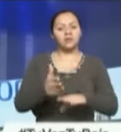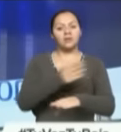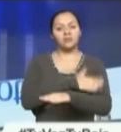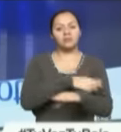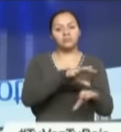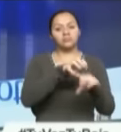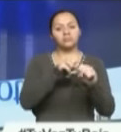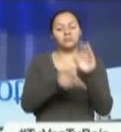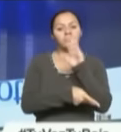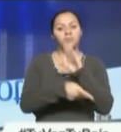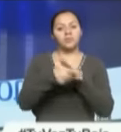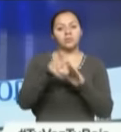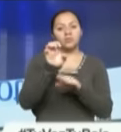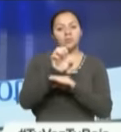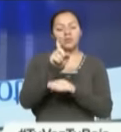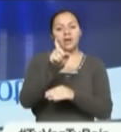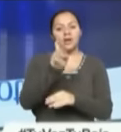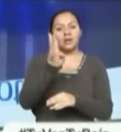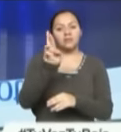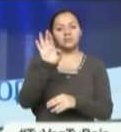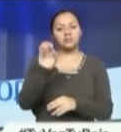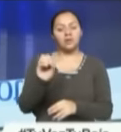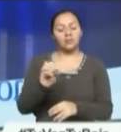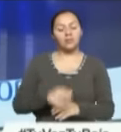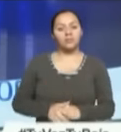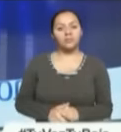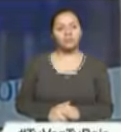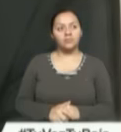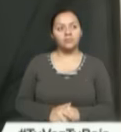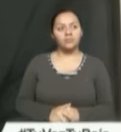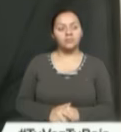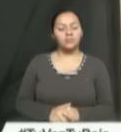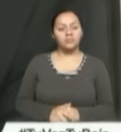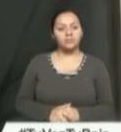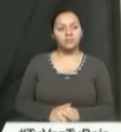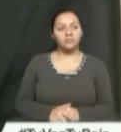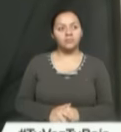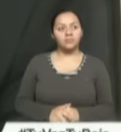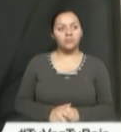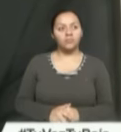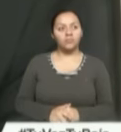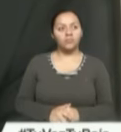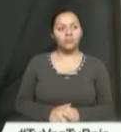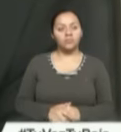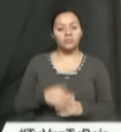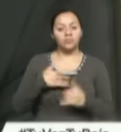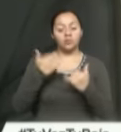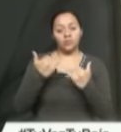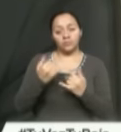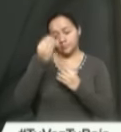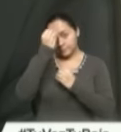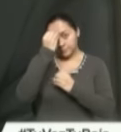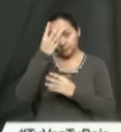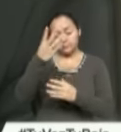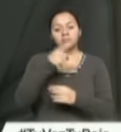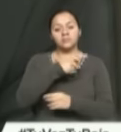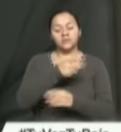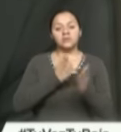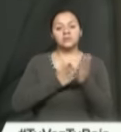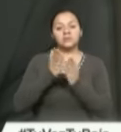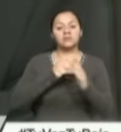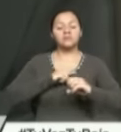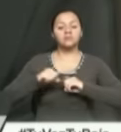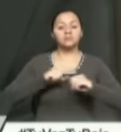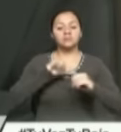incautados al exfuncionario de Petroecuador, Alex B. Queremos informar que el Servicio de Gestión Inmobiliaria del sector